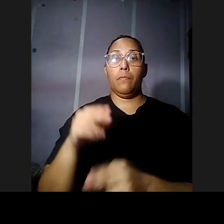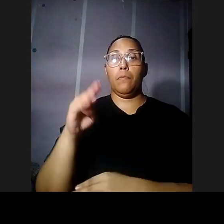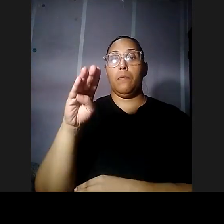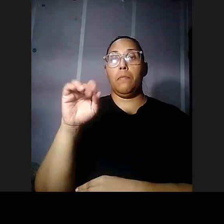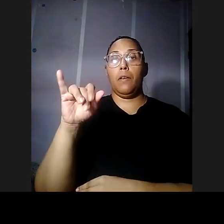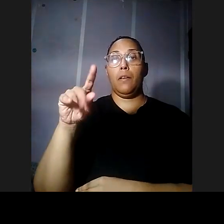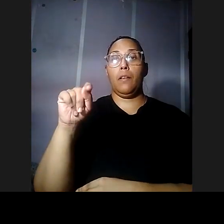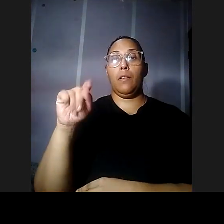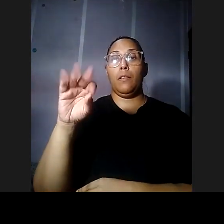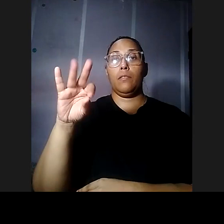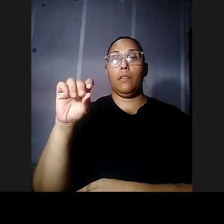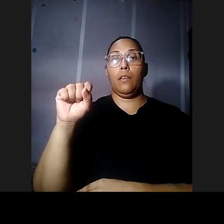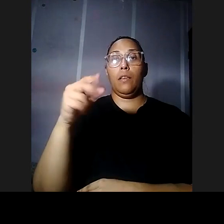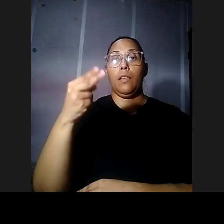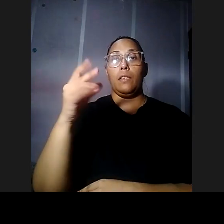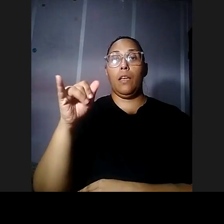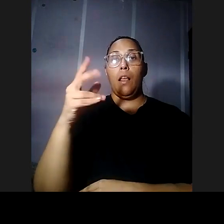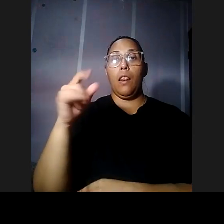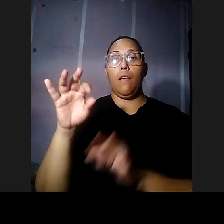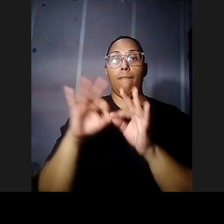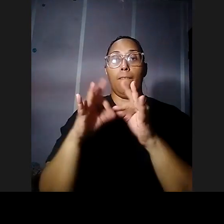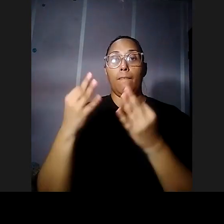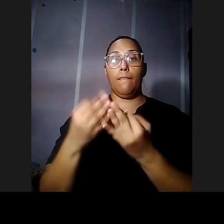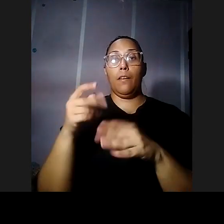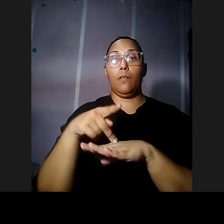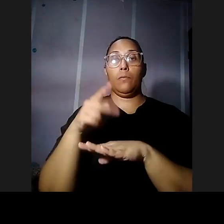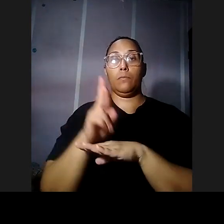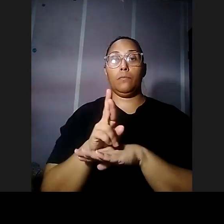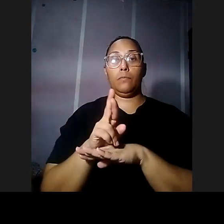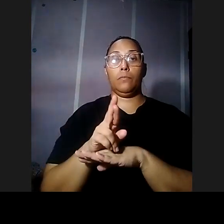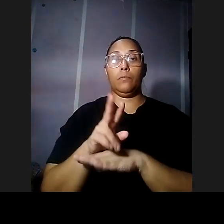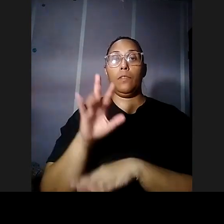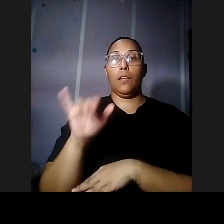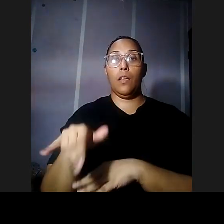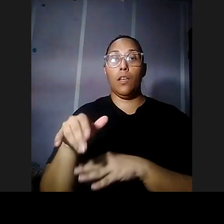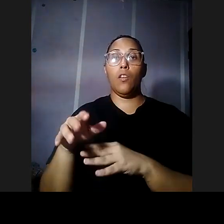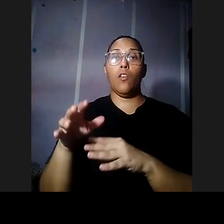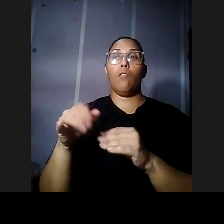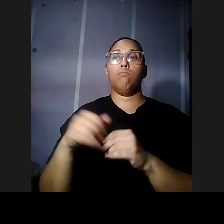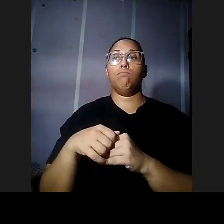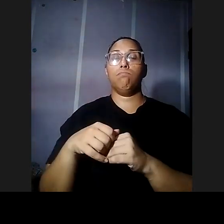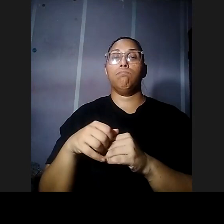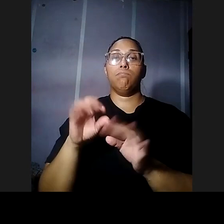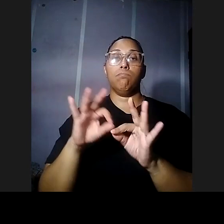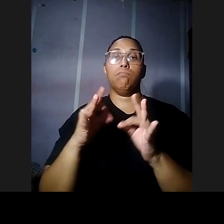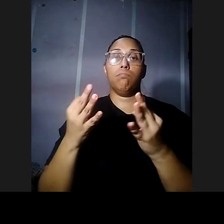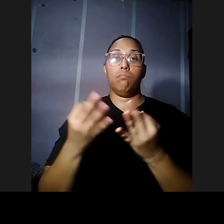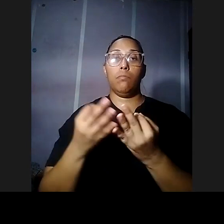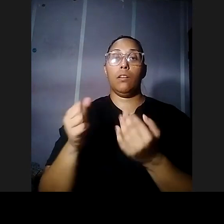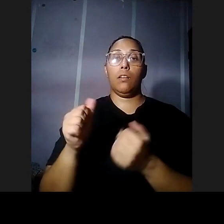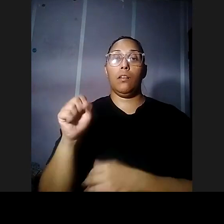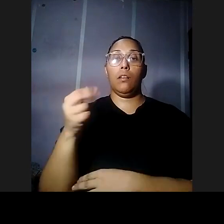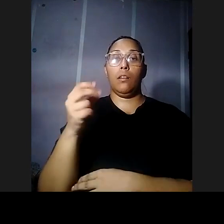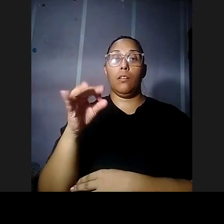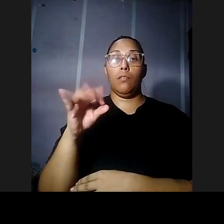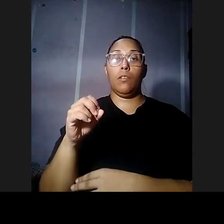Saldaña Bastanta Families from Puerto Rico ellos están emparentados con Ashford y si han colocado algunas fotos